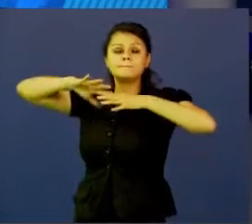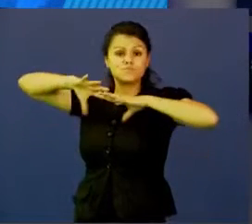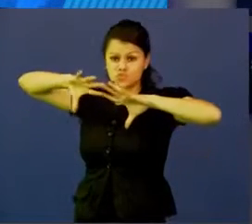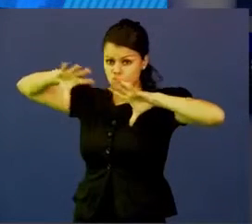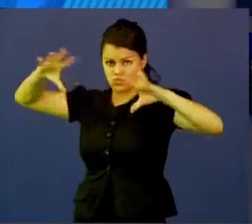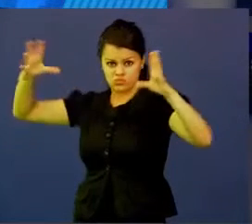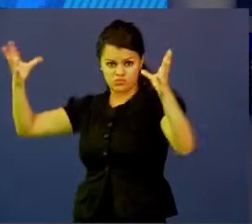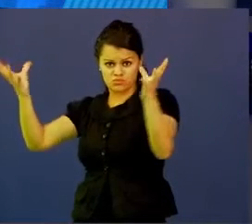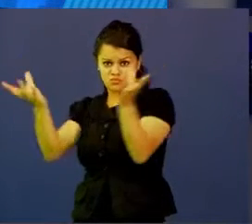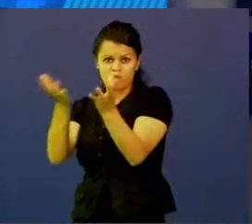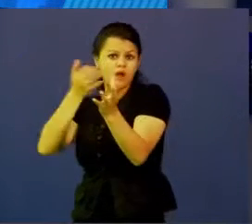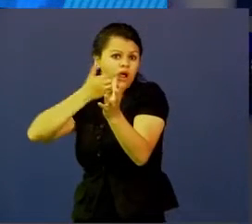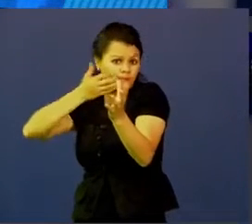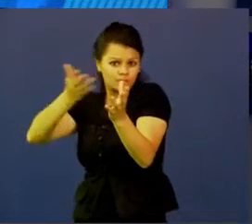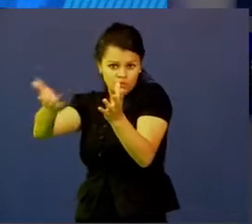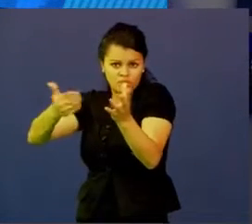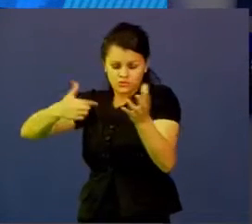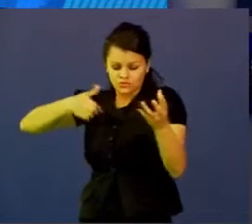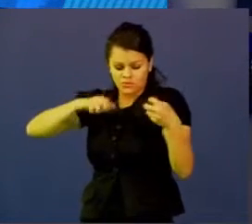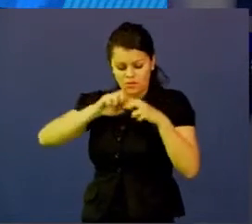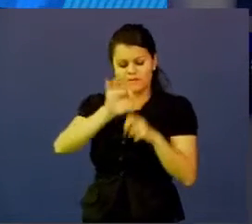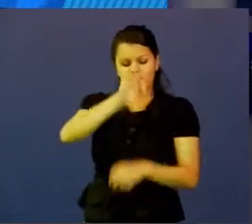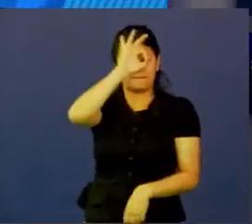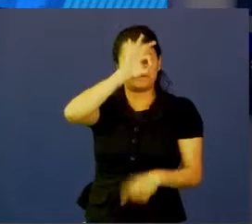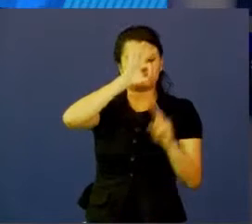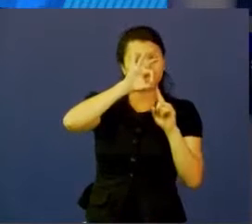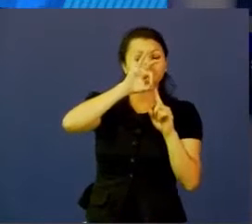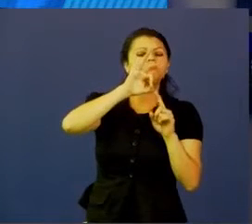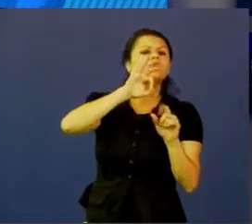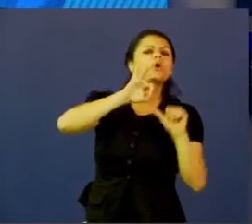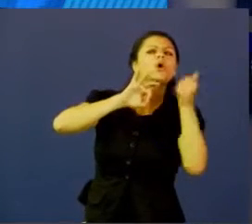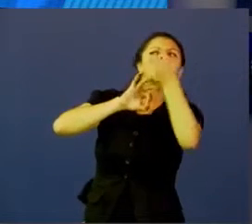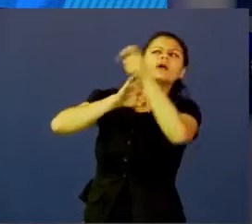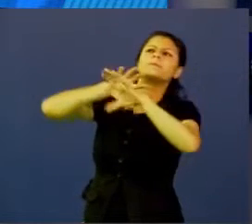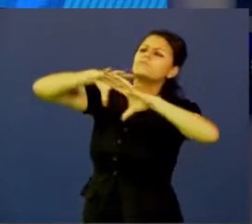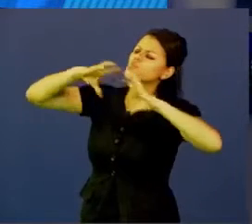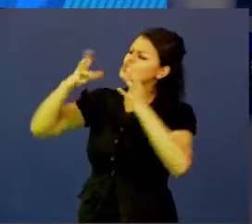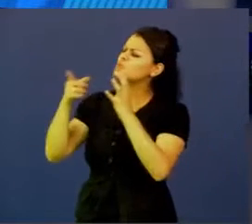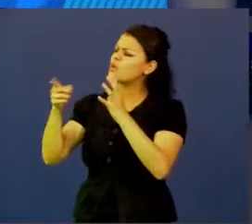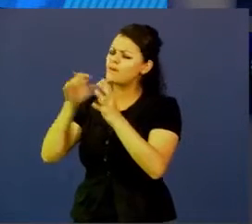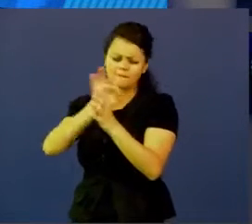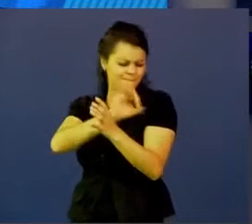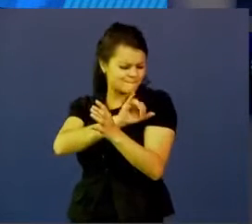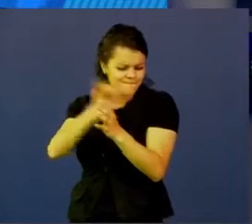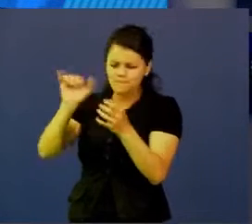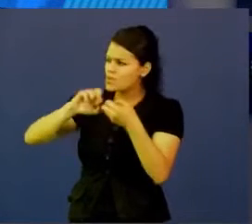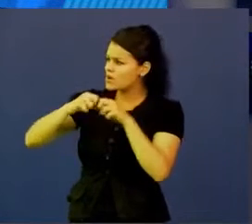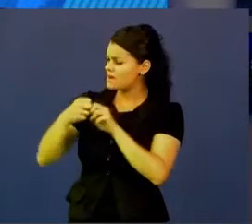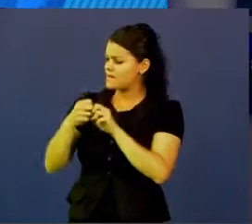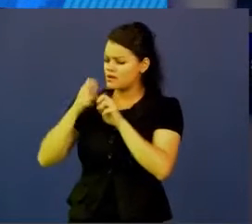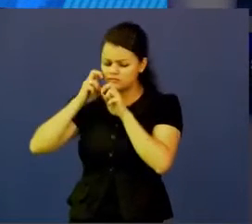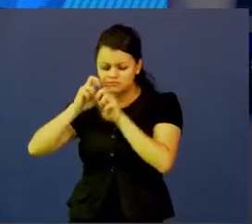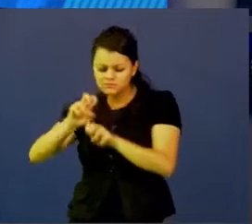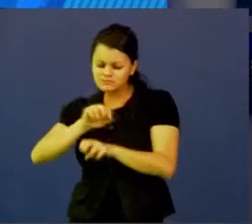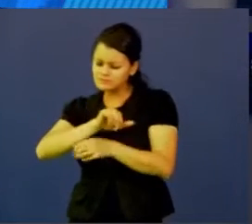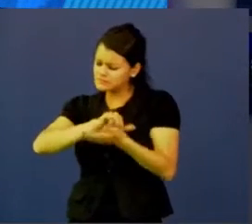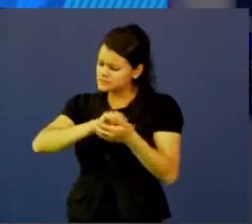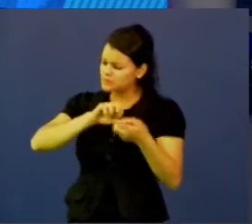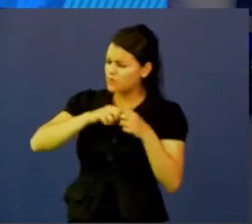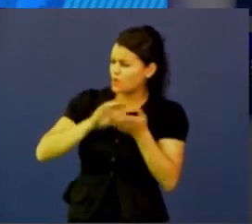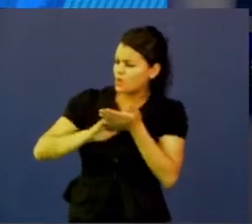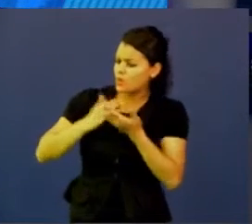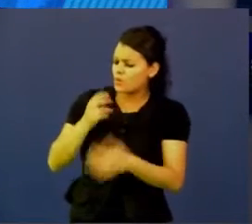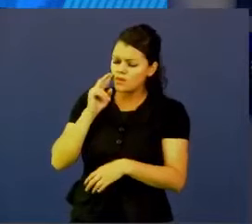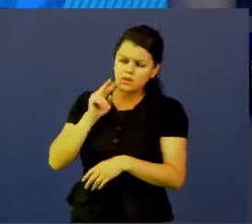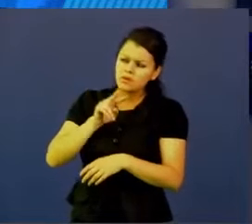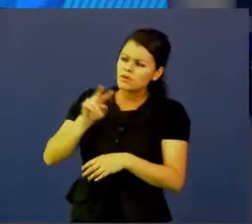alguien tuvo ese mismo problema, alguien exploró soluciones alrededor de ese problema, entonces empiezo a pensar